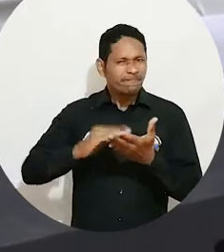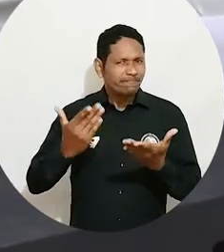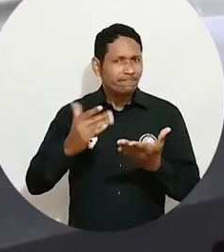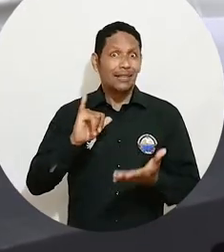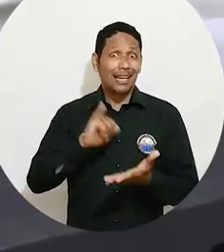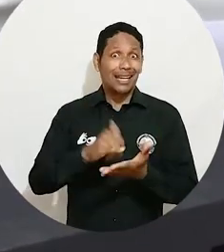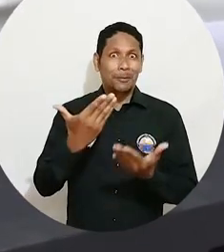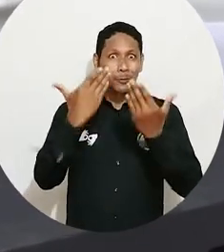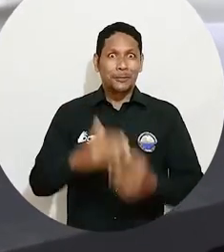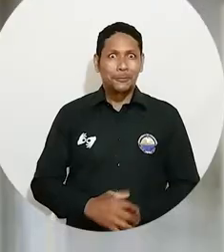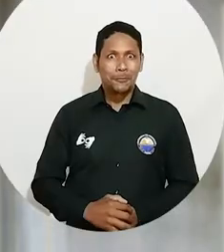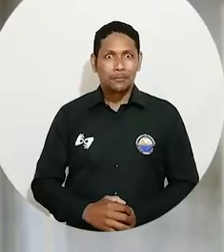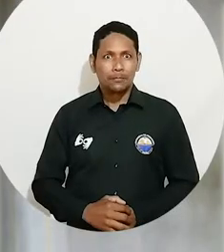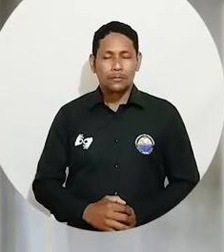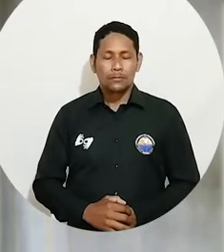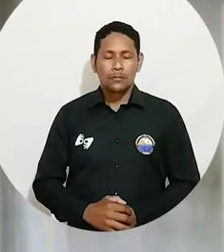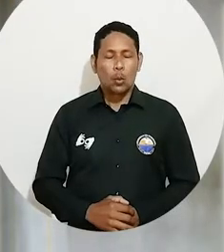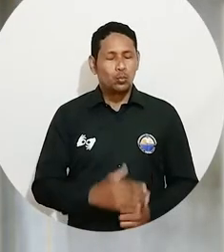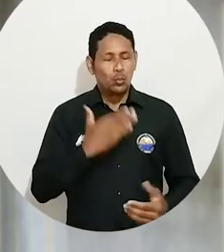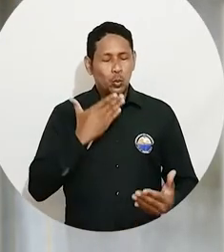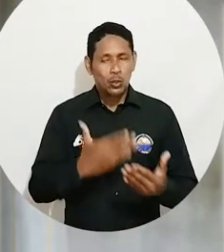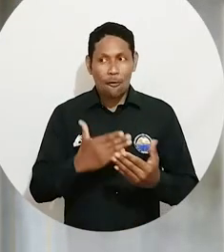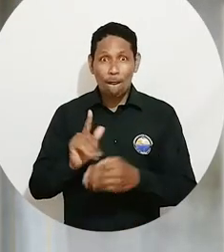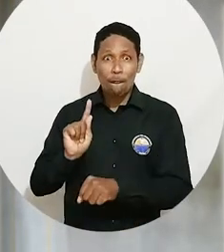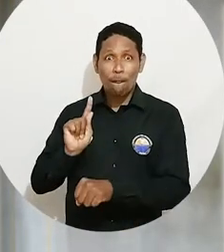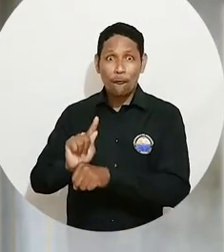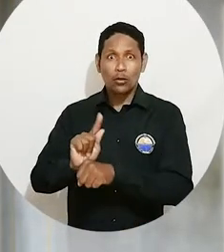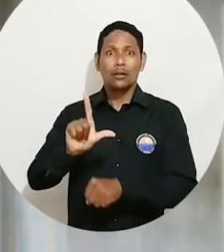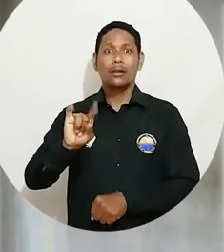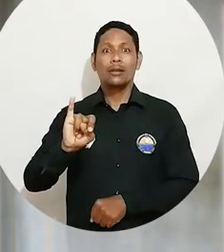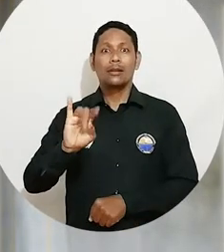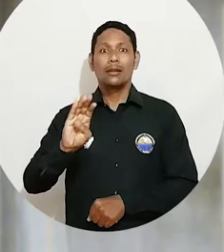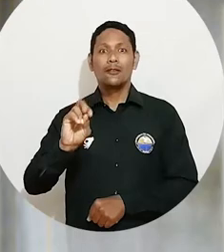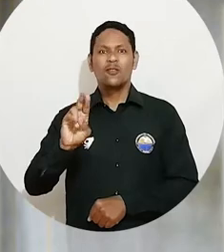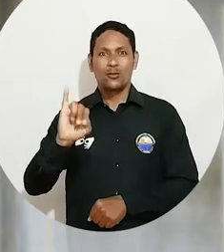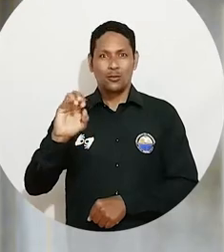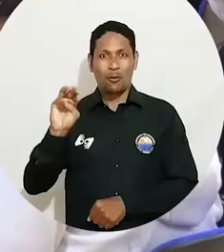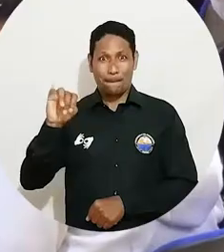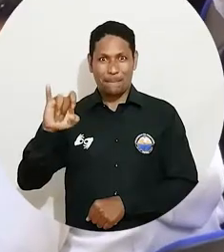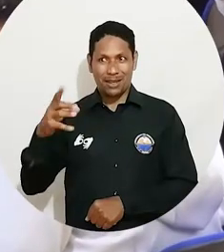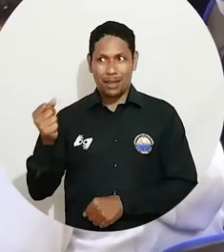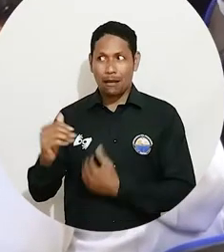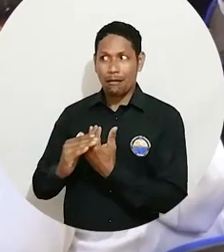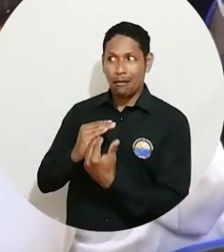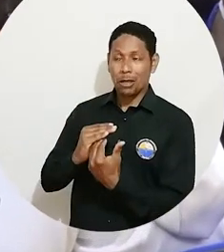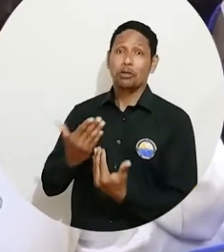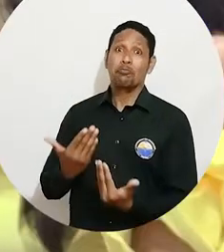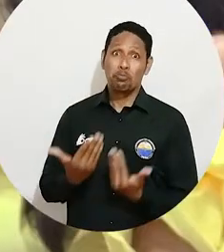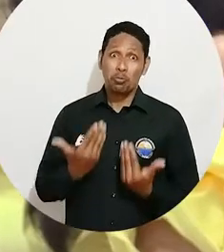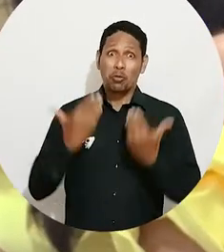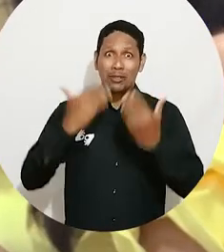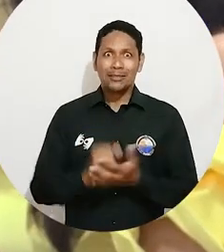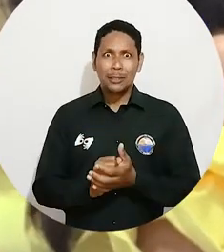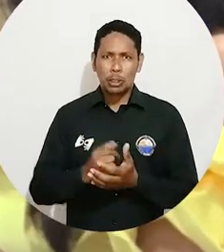pacífica de conflictos. Agradecemos la invitación que nos hizo la Fundación Liborio Mejía para apoyarlos en la organización de este evento